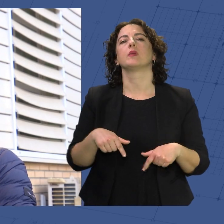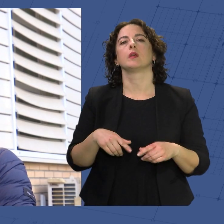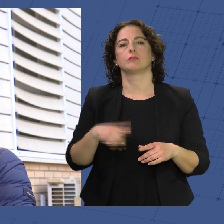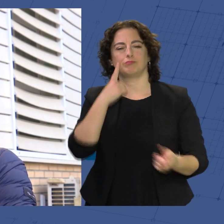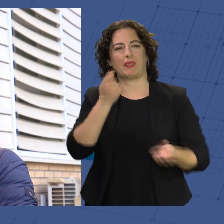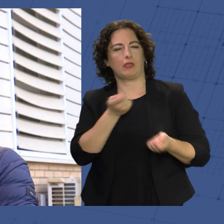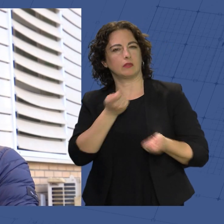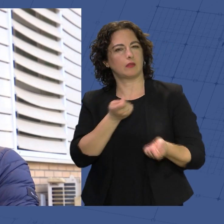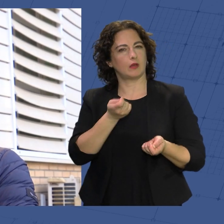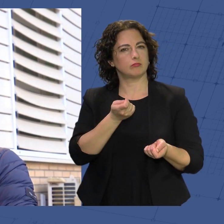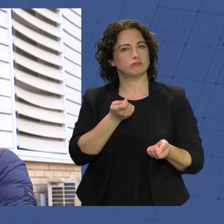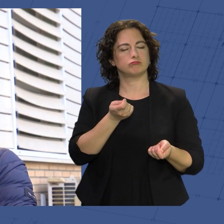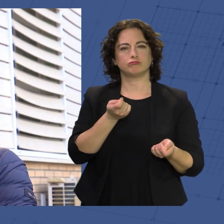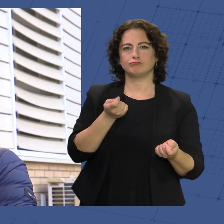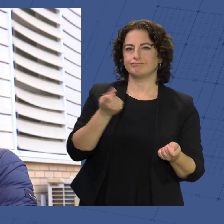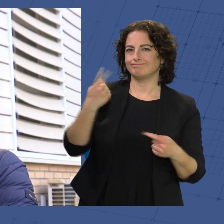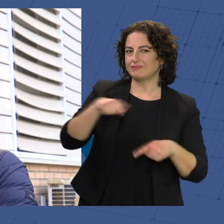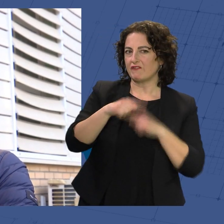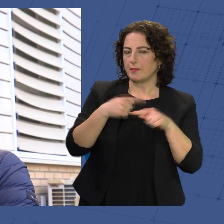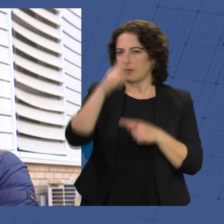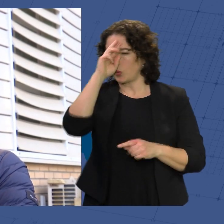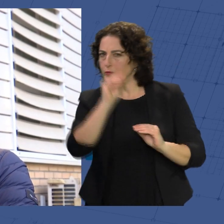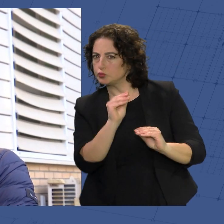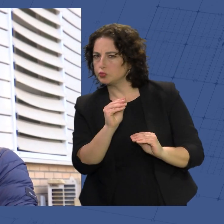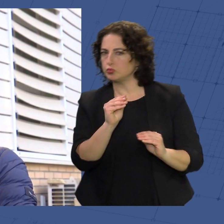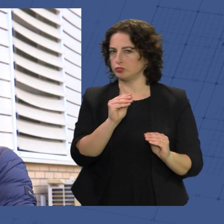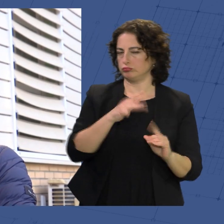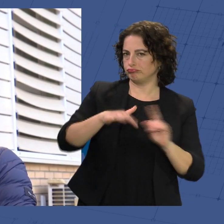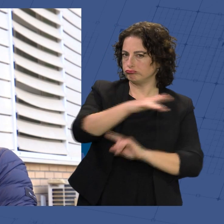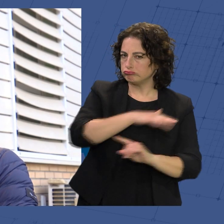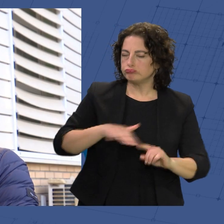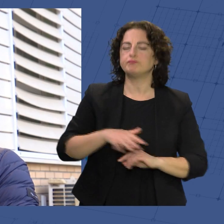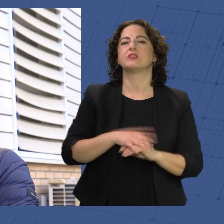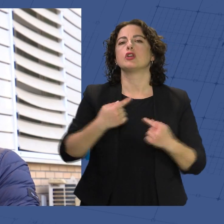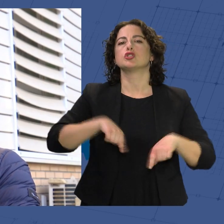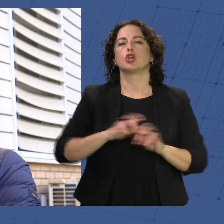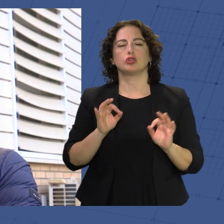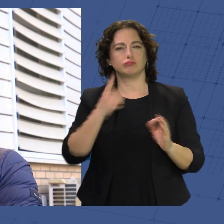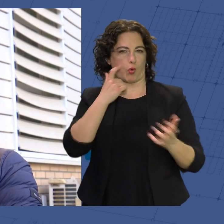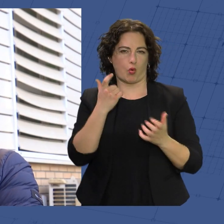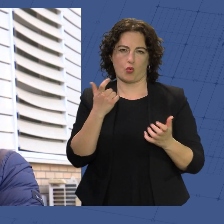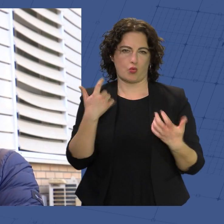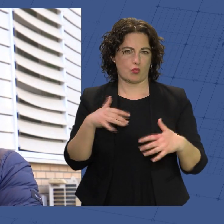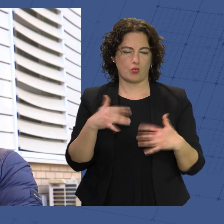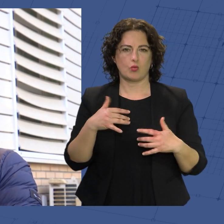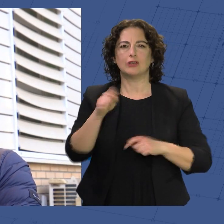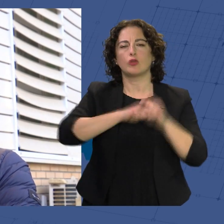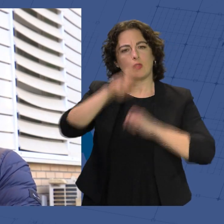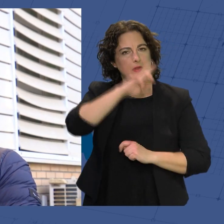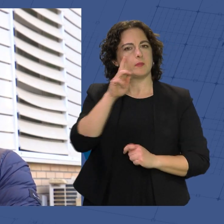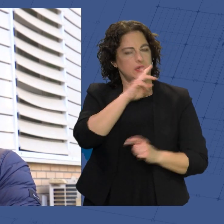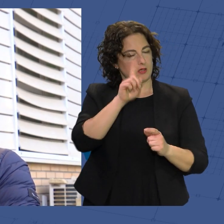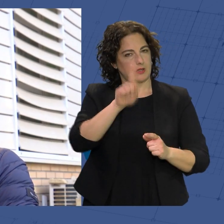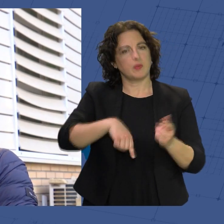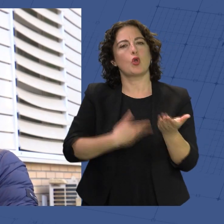pendiente de las inquietudes de la familia en los alrededores. Y bueno, nosotros aquí lo hemos notado muchísimo porque el AMPA también ha colaborado